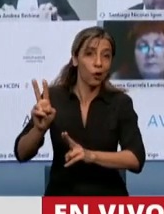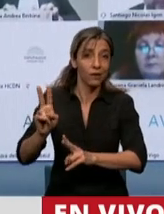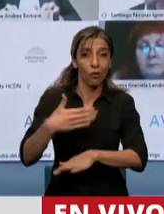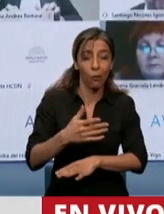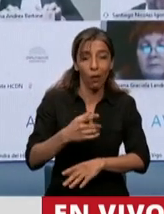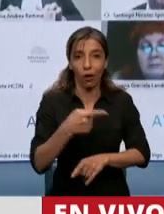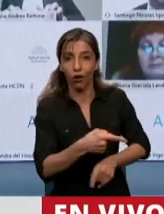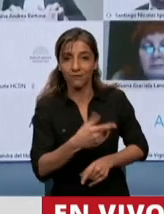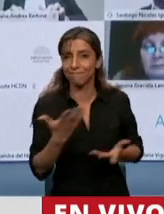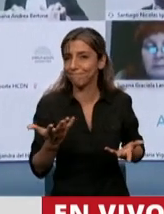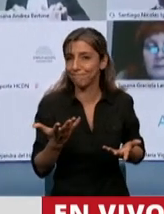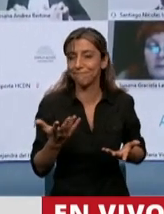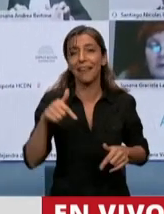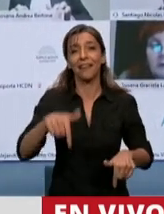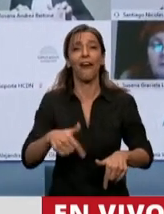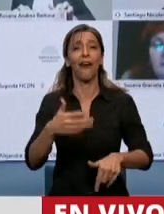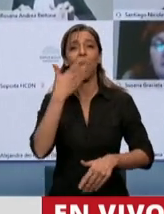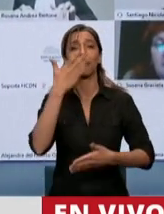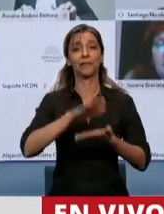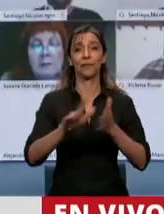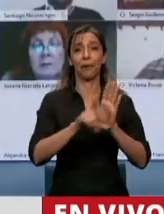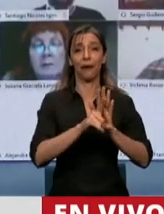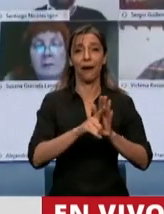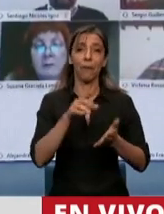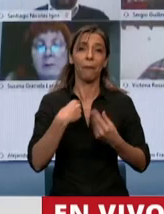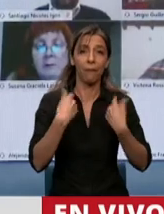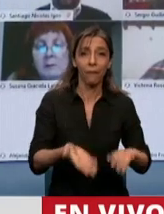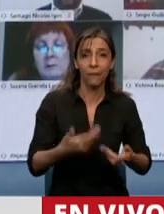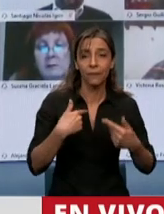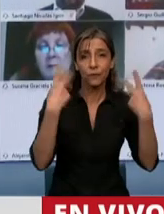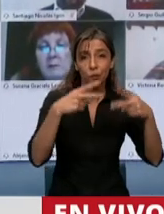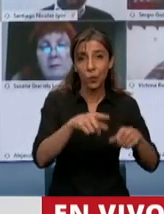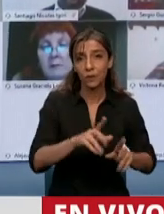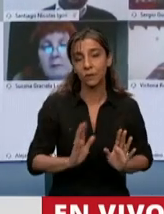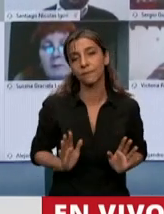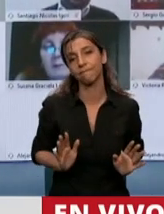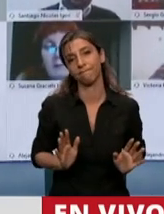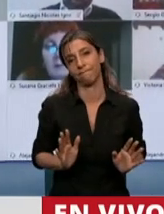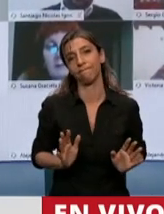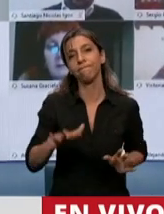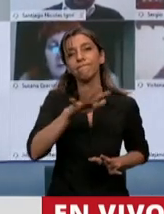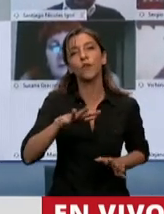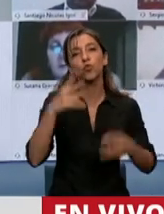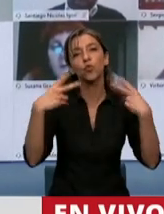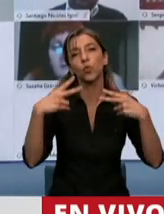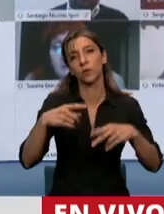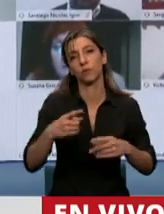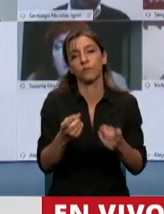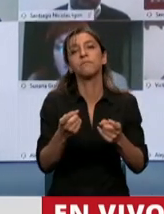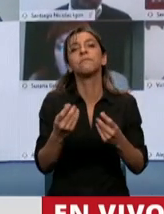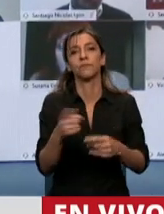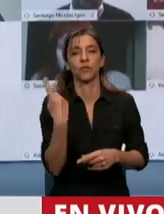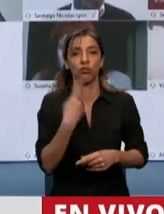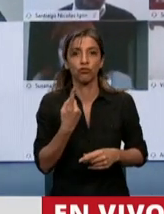sector del turismo y saben qué, el sector del turismo necesita voluntad política porque todo lo que viene